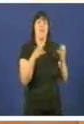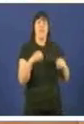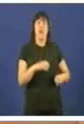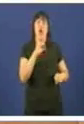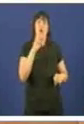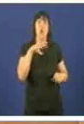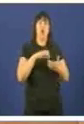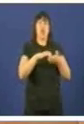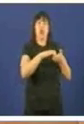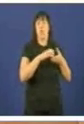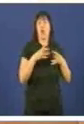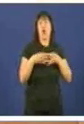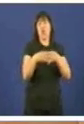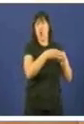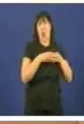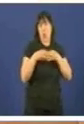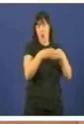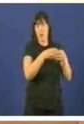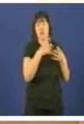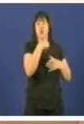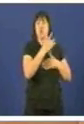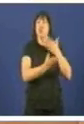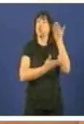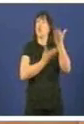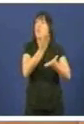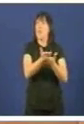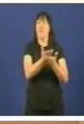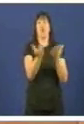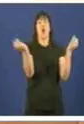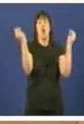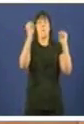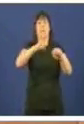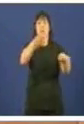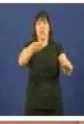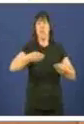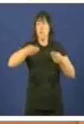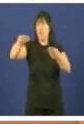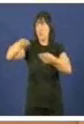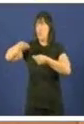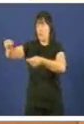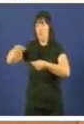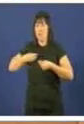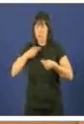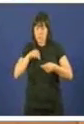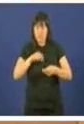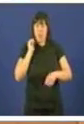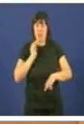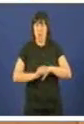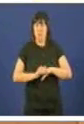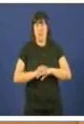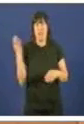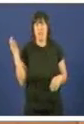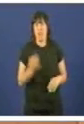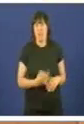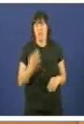lle recordo que estamos solicitando os convenios e o cumplimento dos convenios asinados